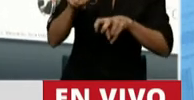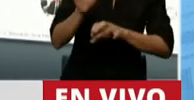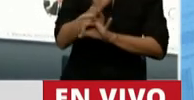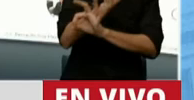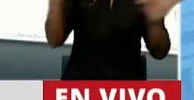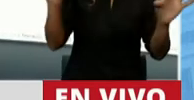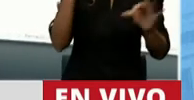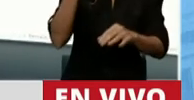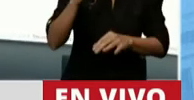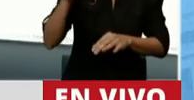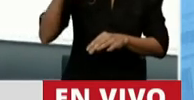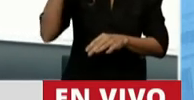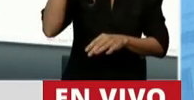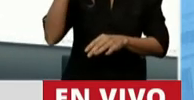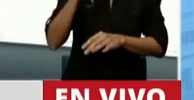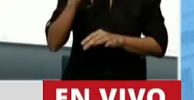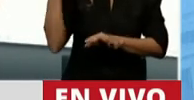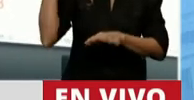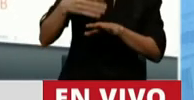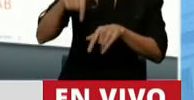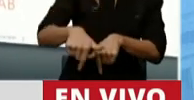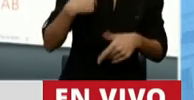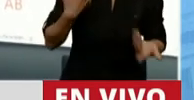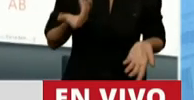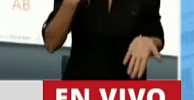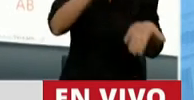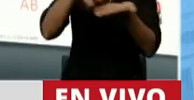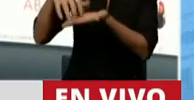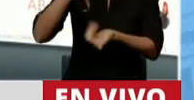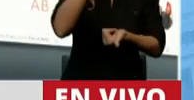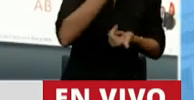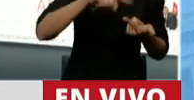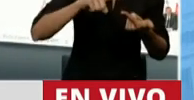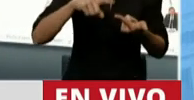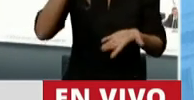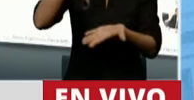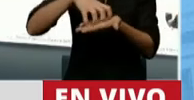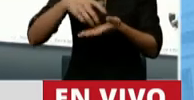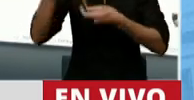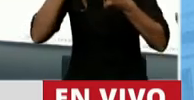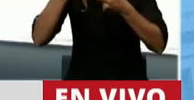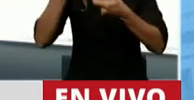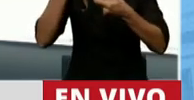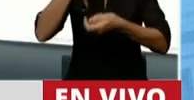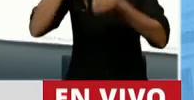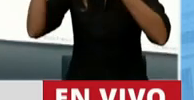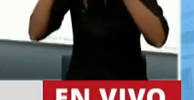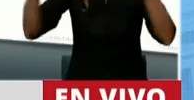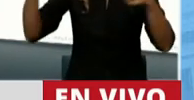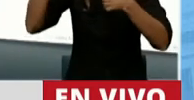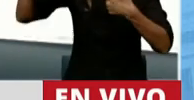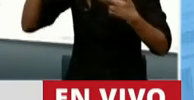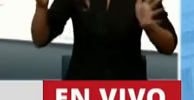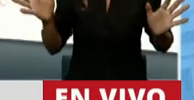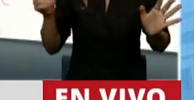Me refiero a los hoteles, me refiero a las agencias de viajes, me refiero a tantas personas que se dedican al